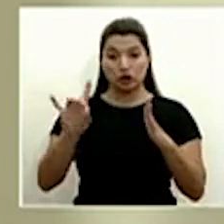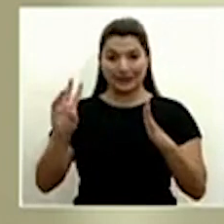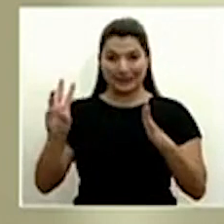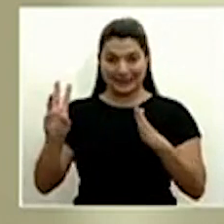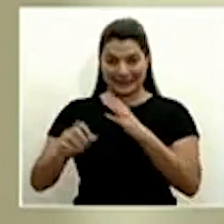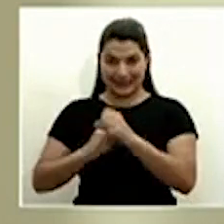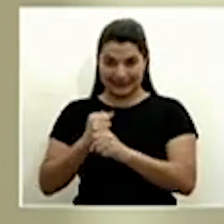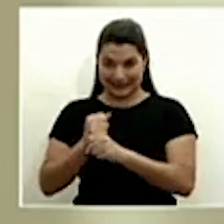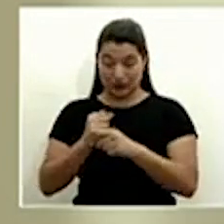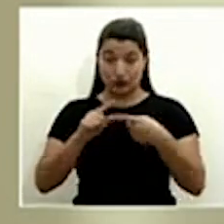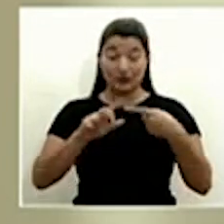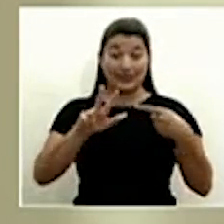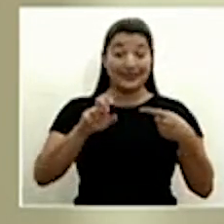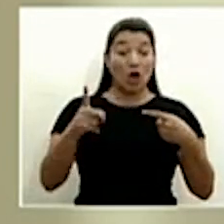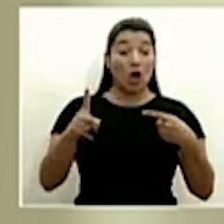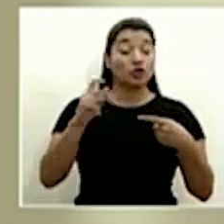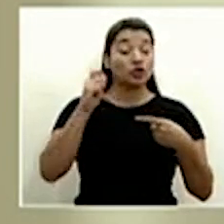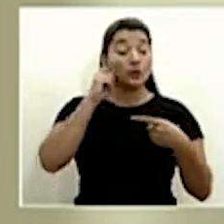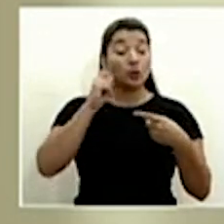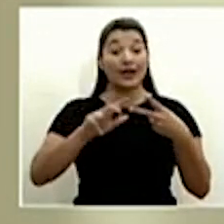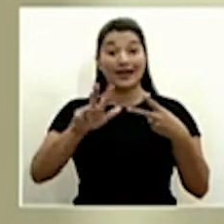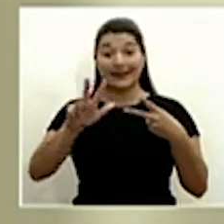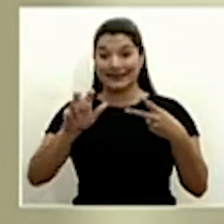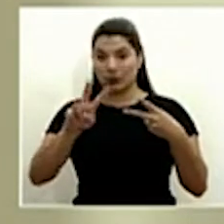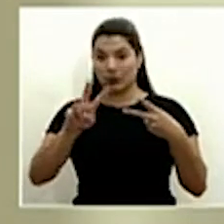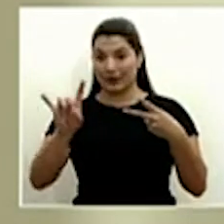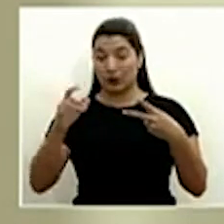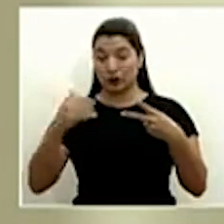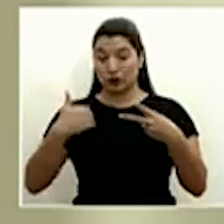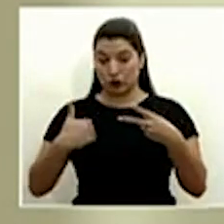311 mujeres y 328 hombres.